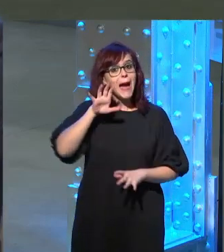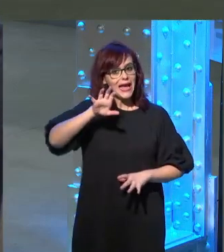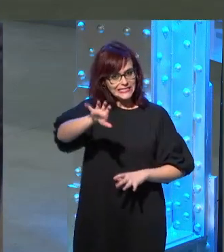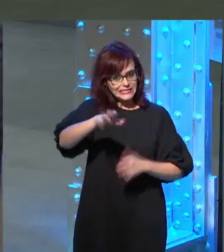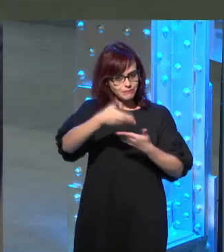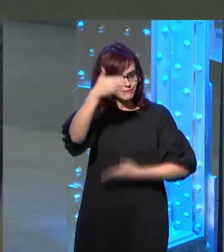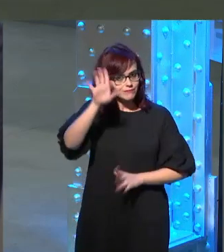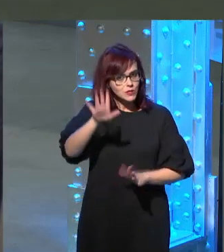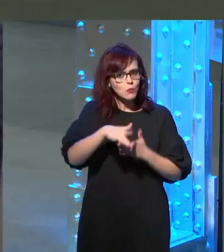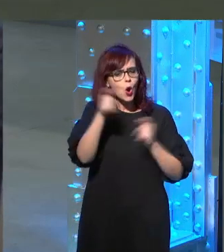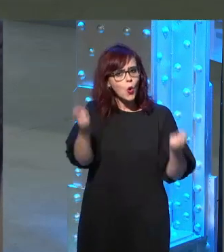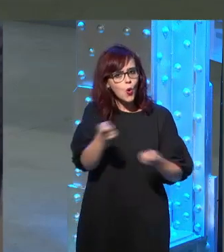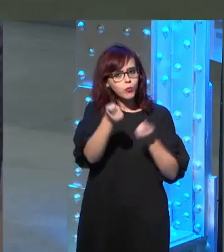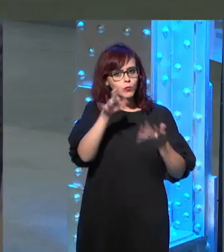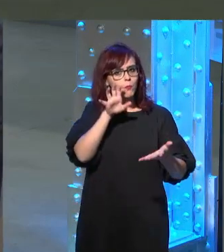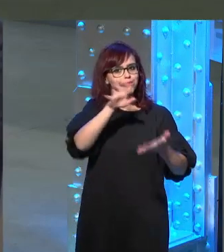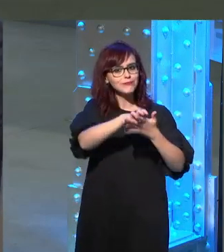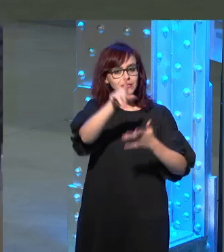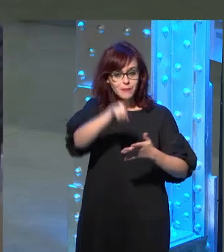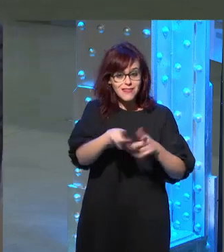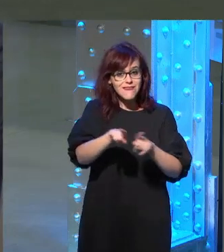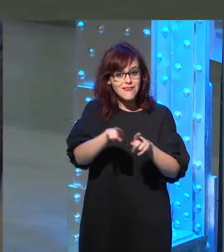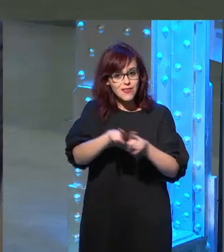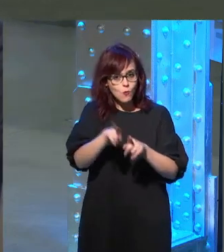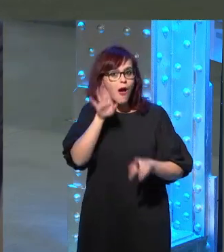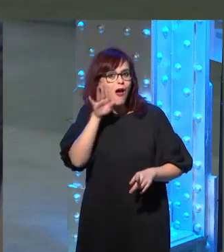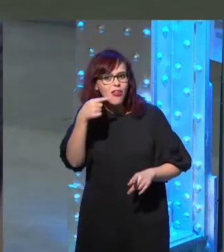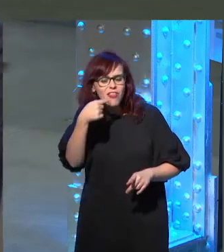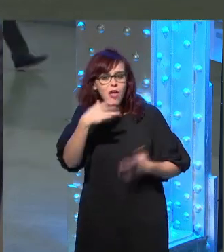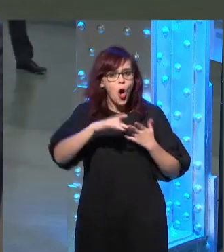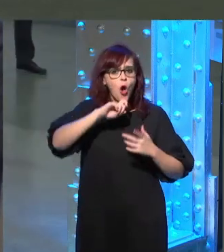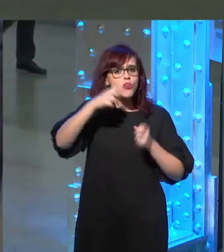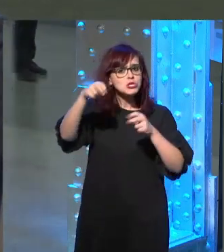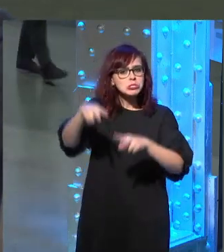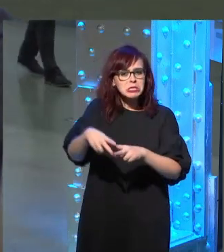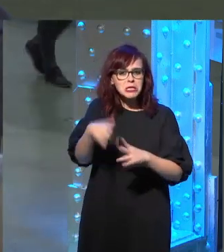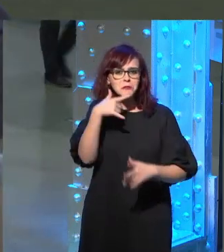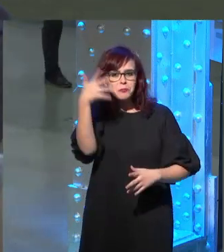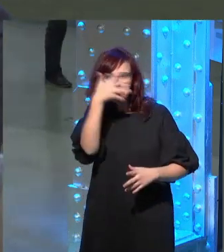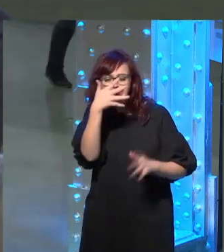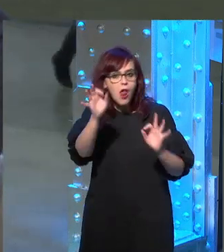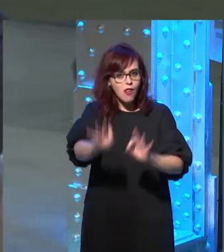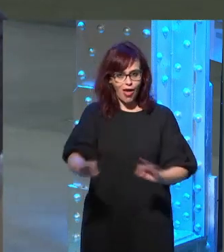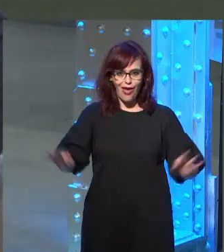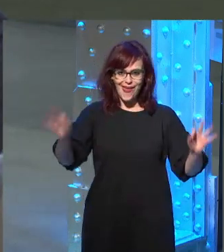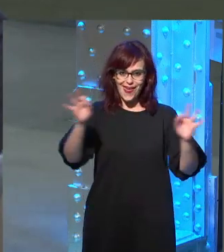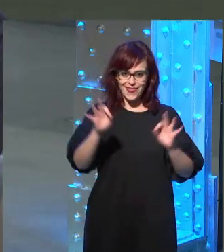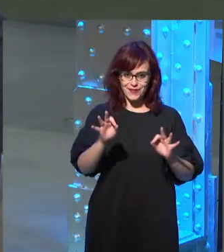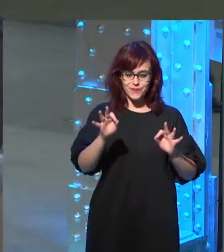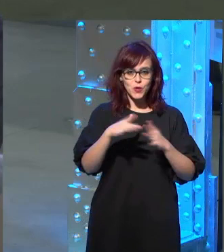en donde él cuenta lo que vivió y como tú dices Mario sin odio sin ningún resentimiento además con un punto de vista